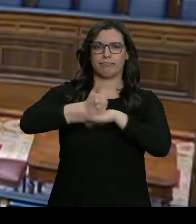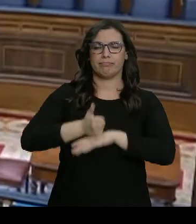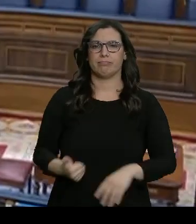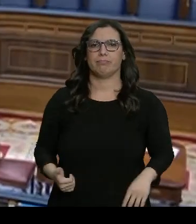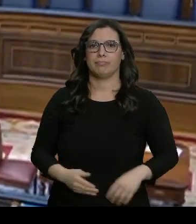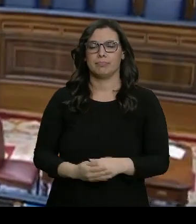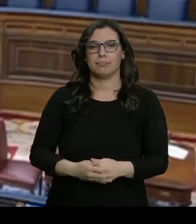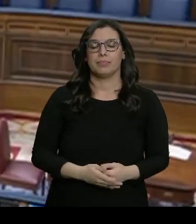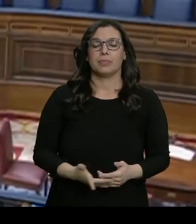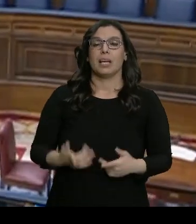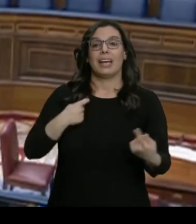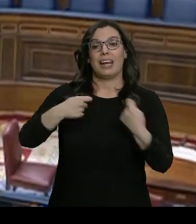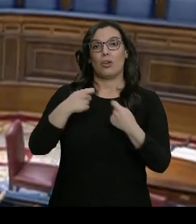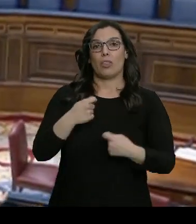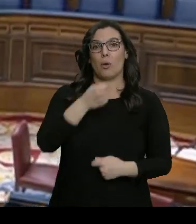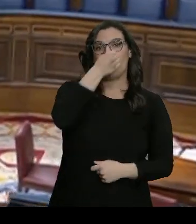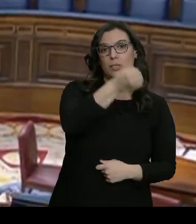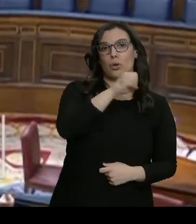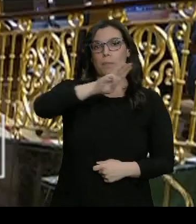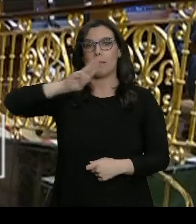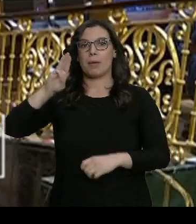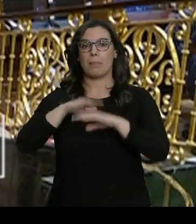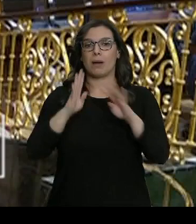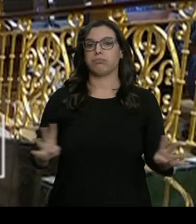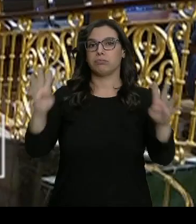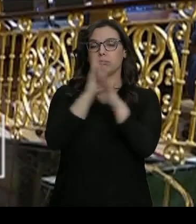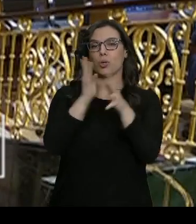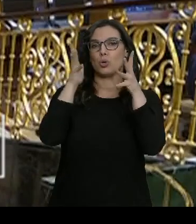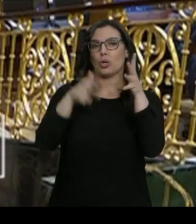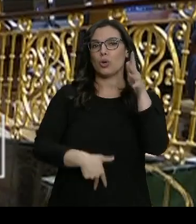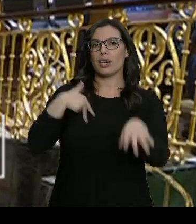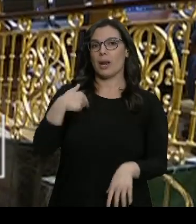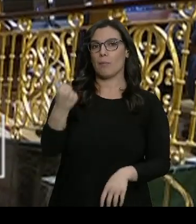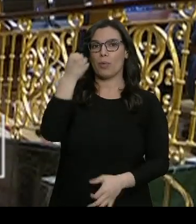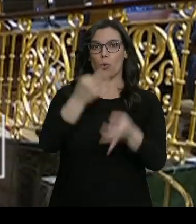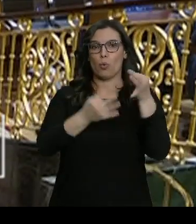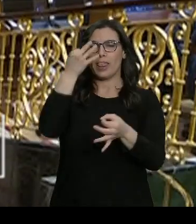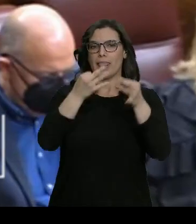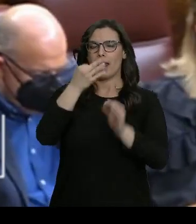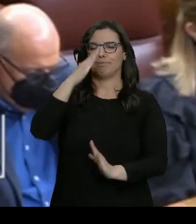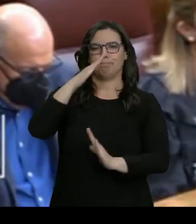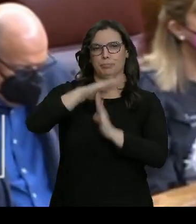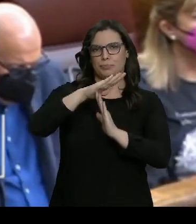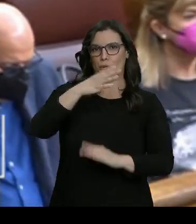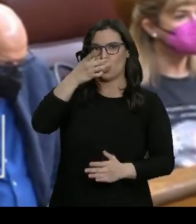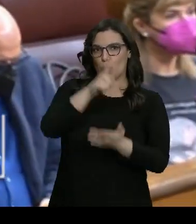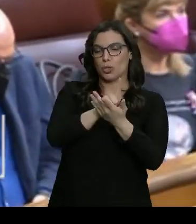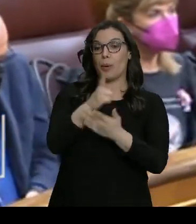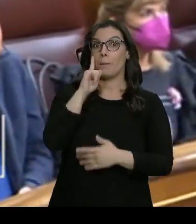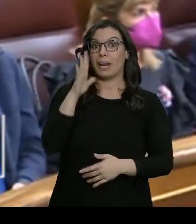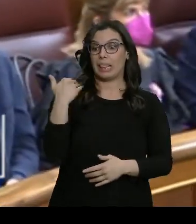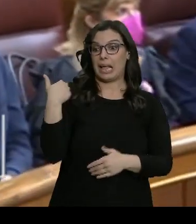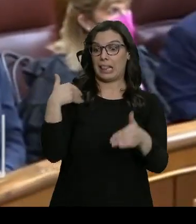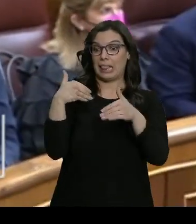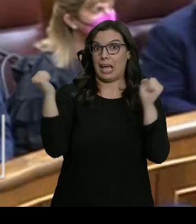Se atasca de nuevo la negociación entre PSOE y PP para renovar el Consejo General del Poder Judicial. A pesar de que en las últimas horas parecía